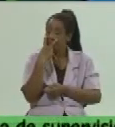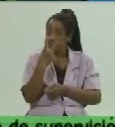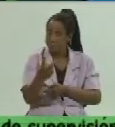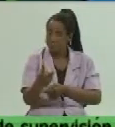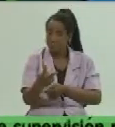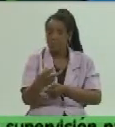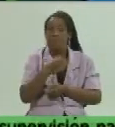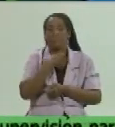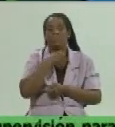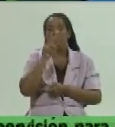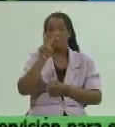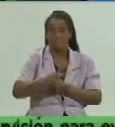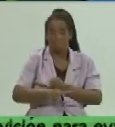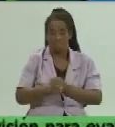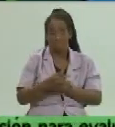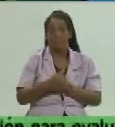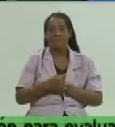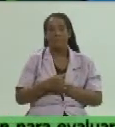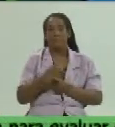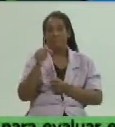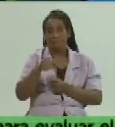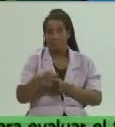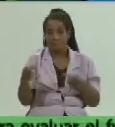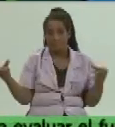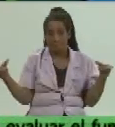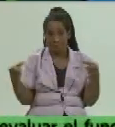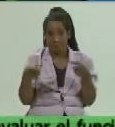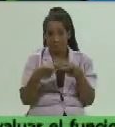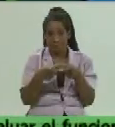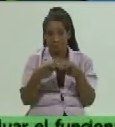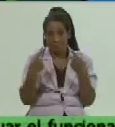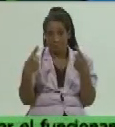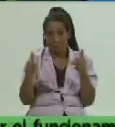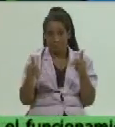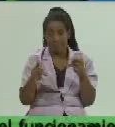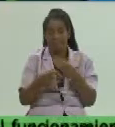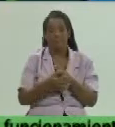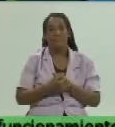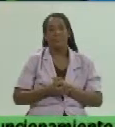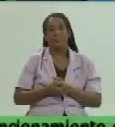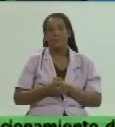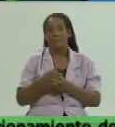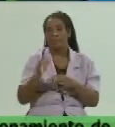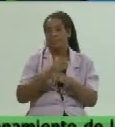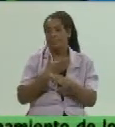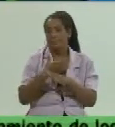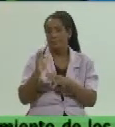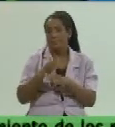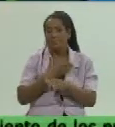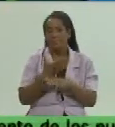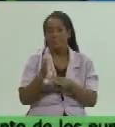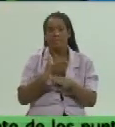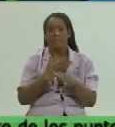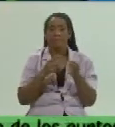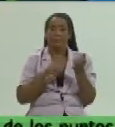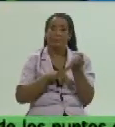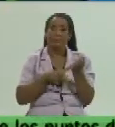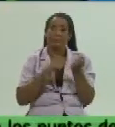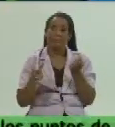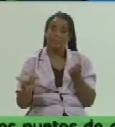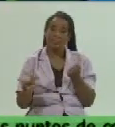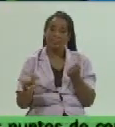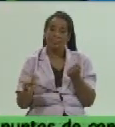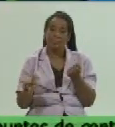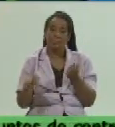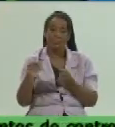fueron evaluadas por este comité que sesionó en varias ocasiones en la provincia a través